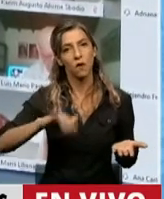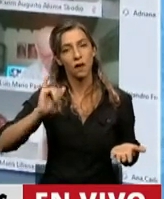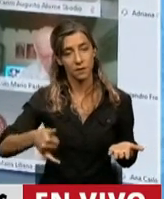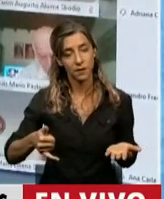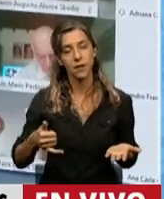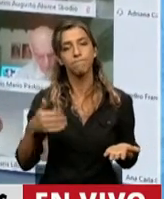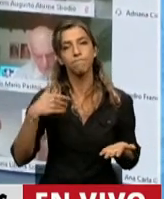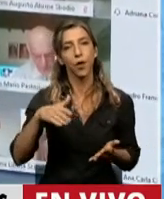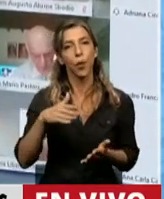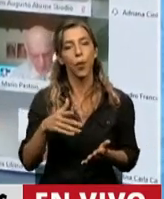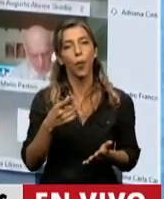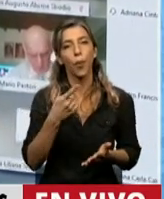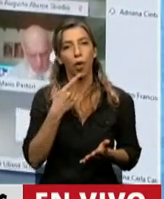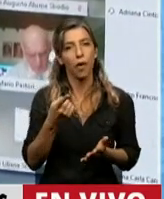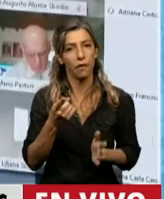algunos conceptos.